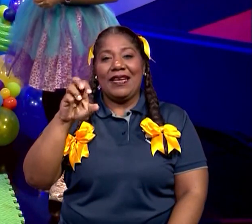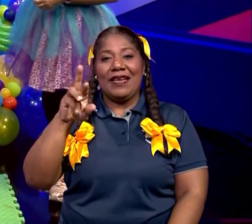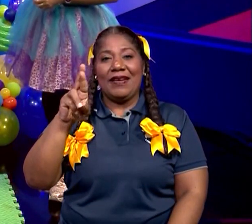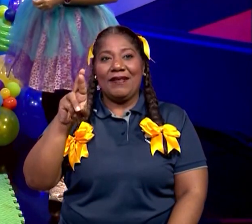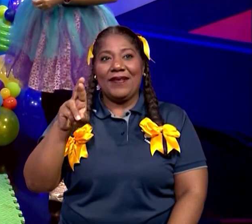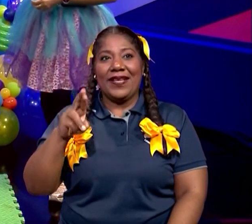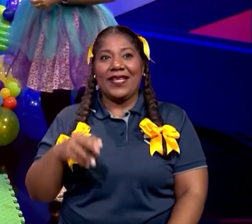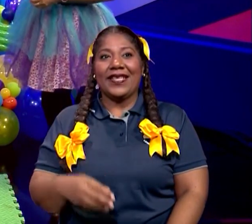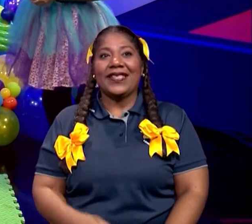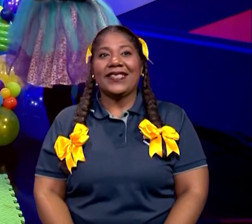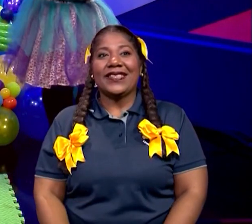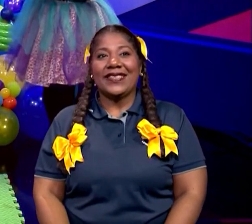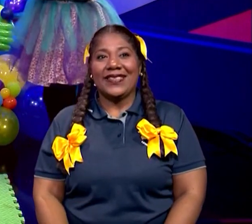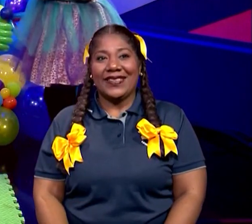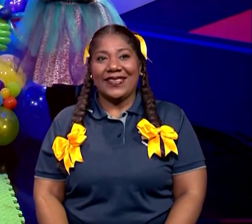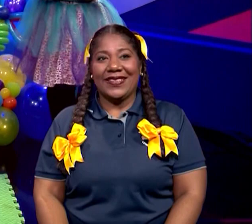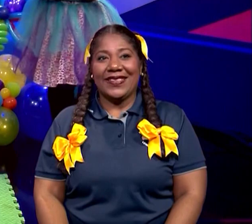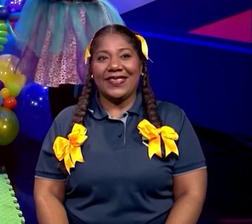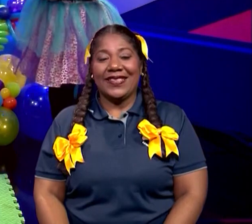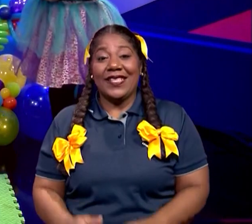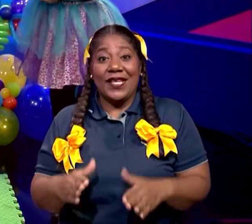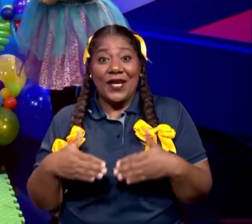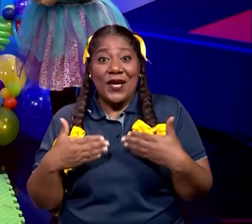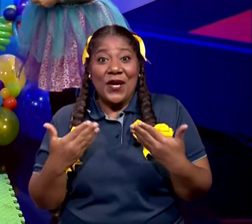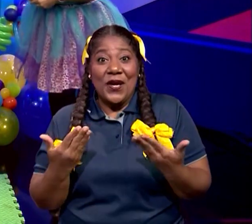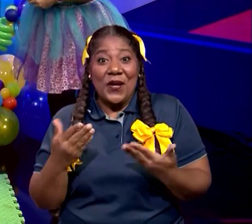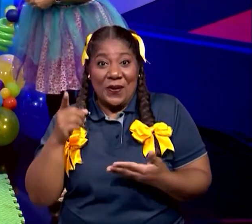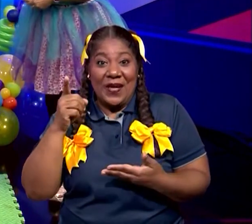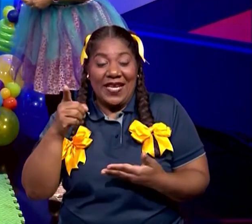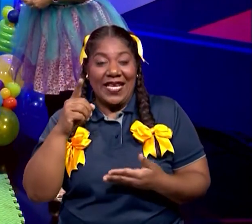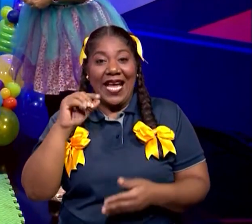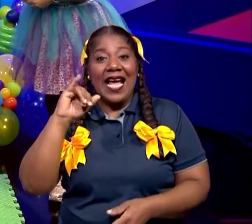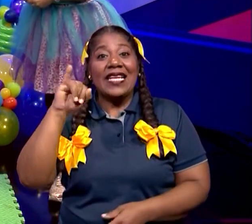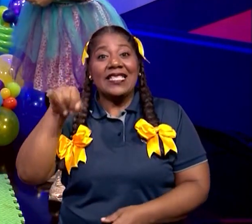Hola, Jennifer. ¿Cómo estás, mi amor?